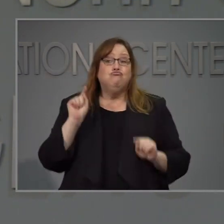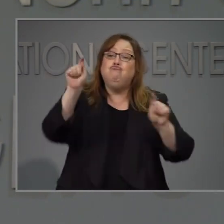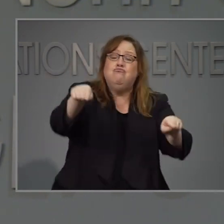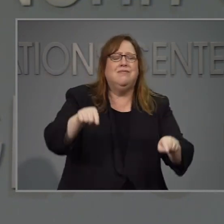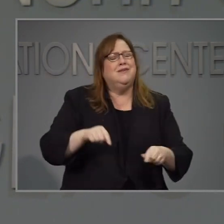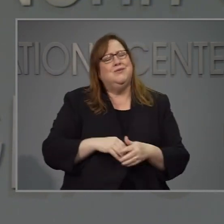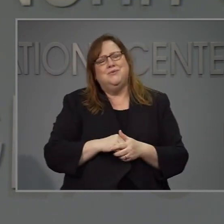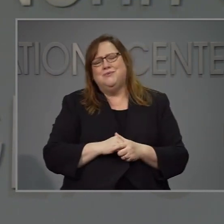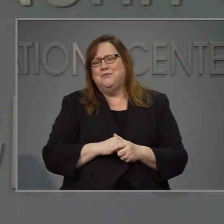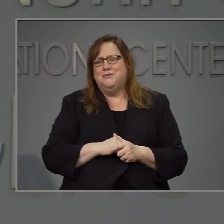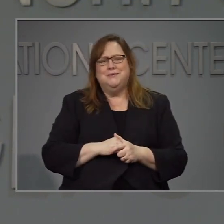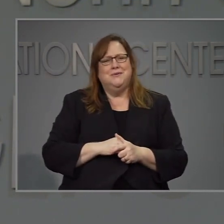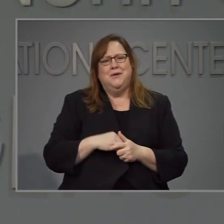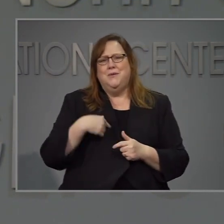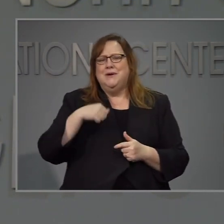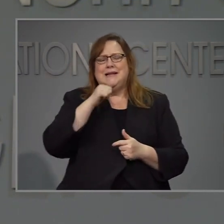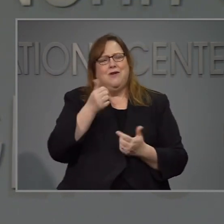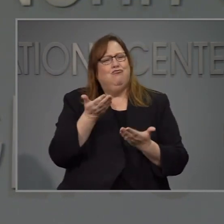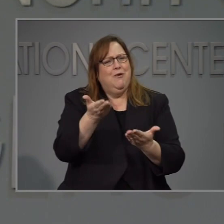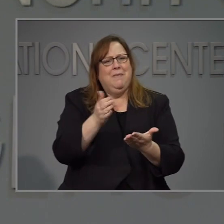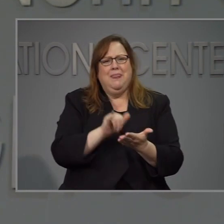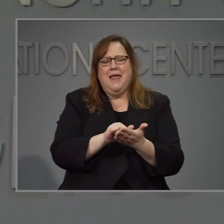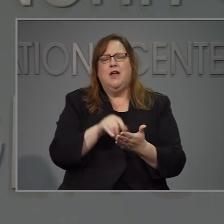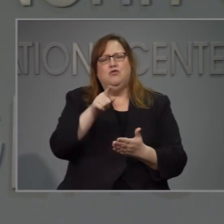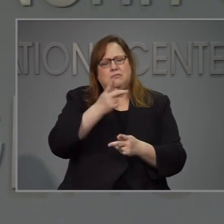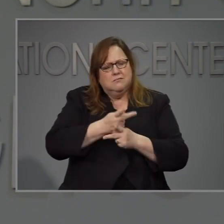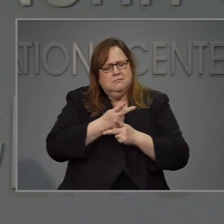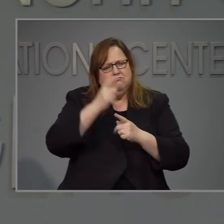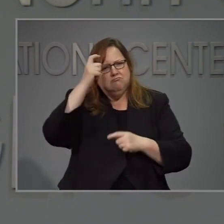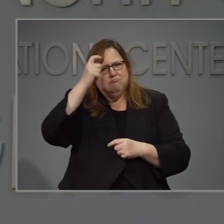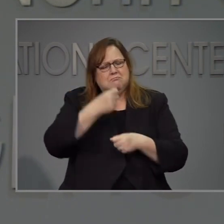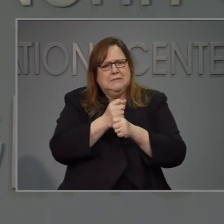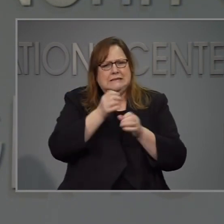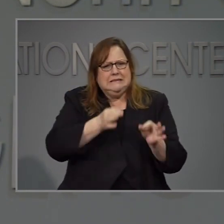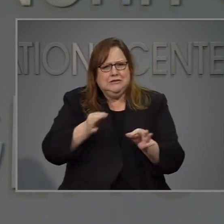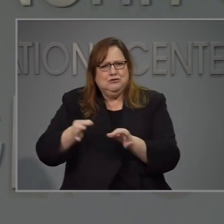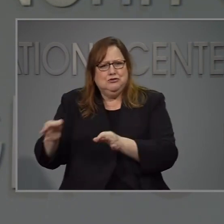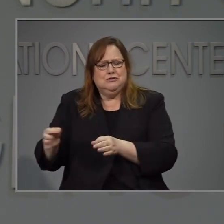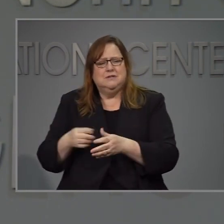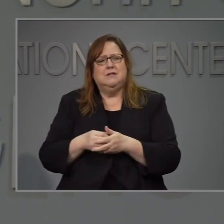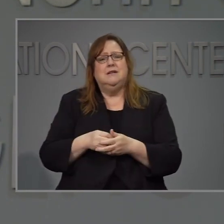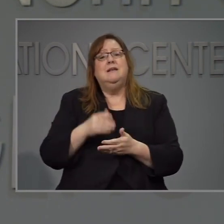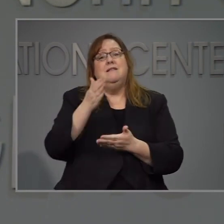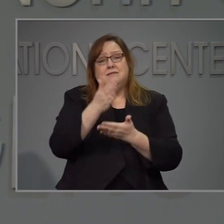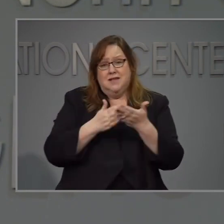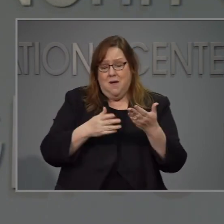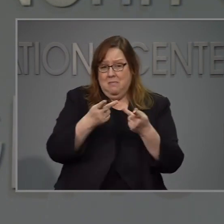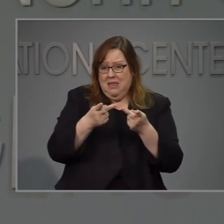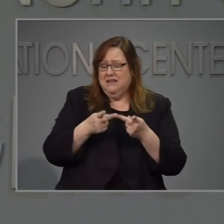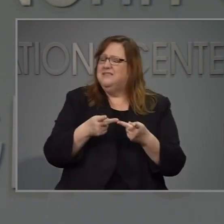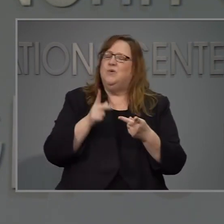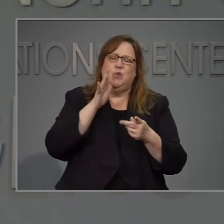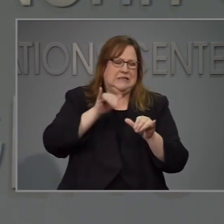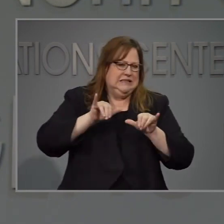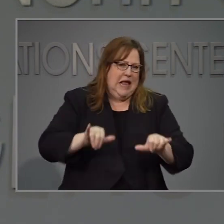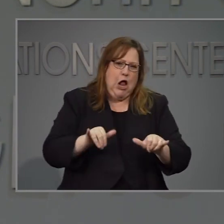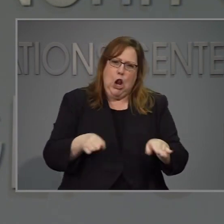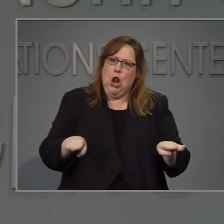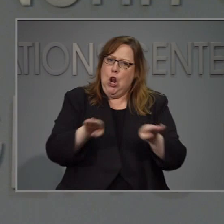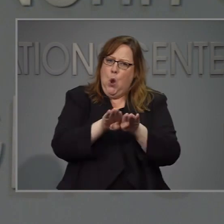lugares permanecerán. cerrados en la fase dos incluyendo bares centros nocturnos